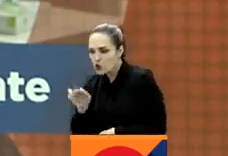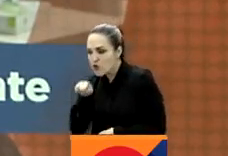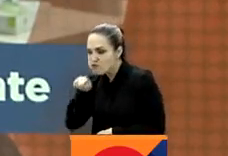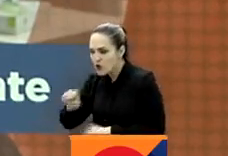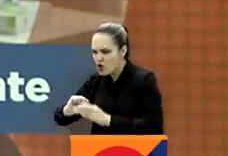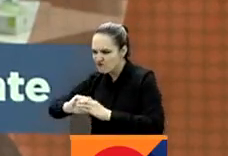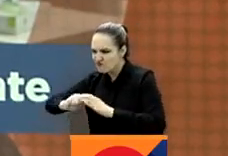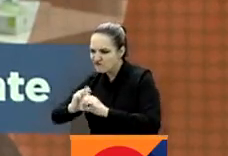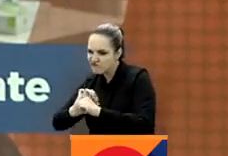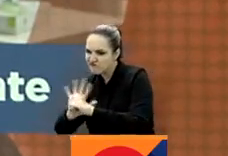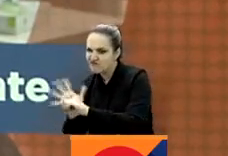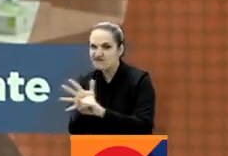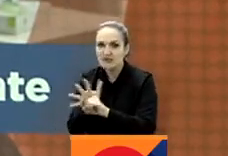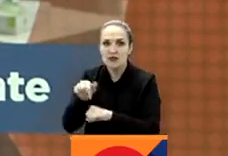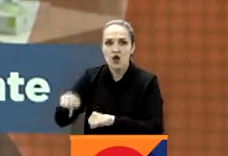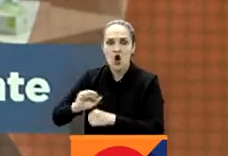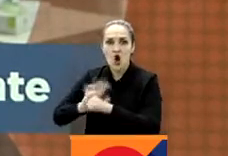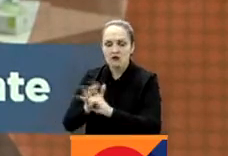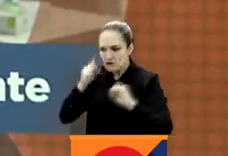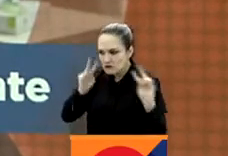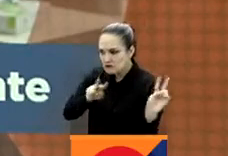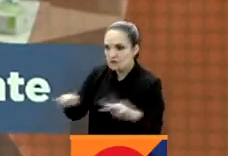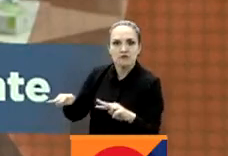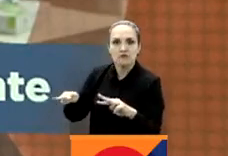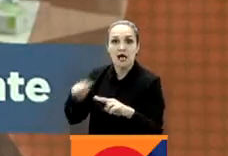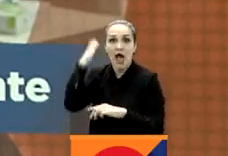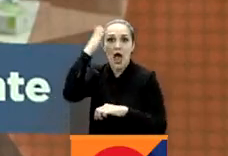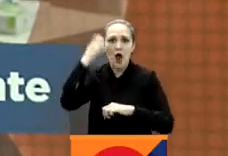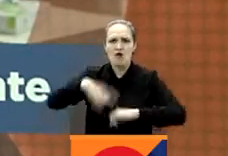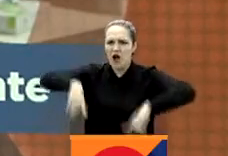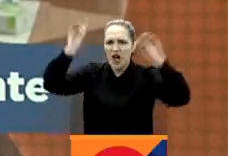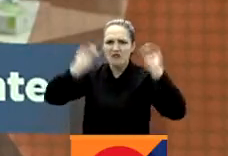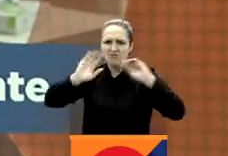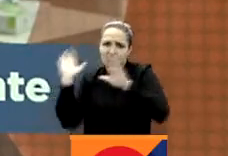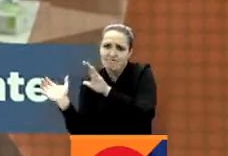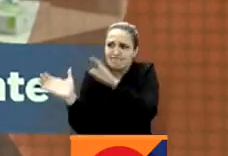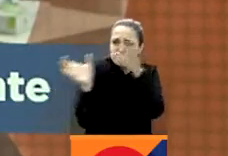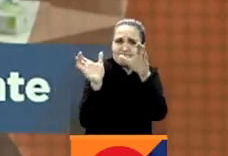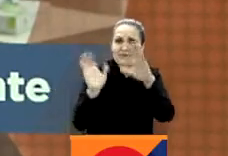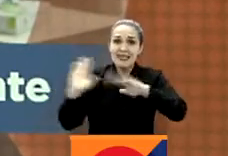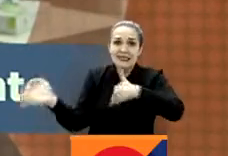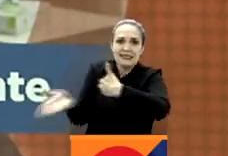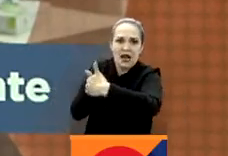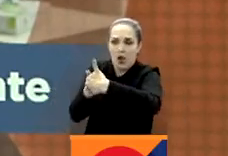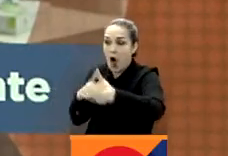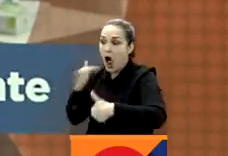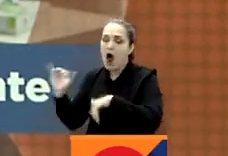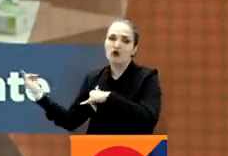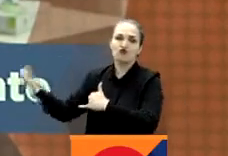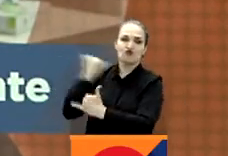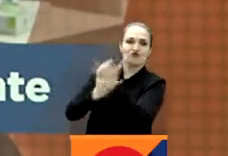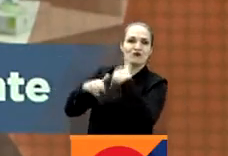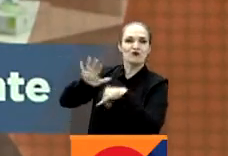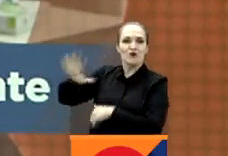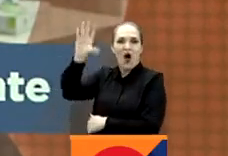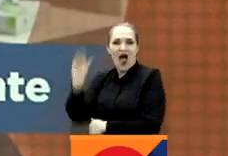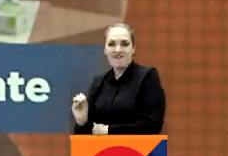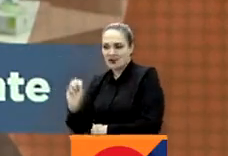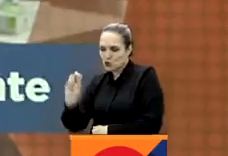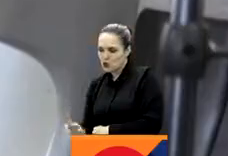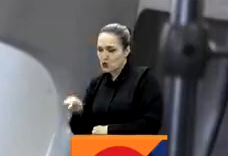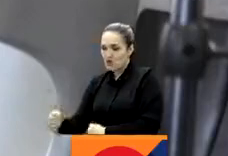en Sudáfrica. Esto ha llevado a que varios países europeos cierren sus puertas a viajeros procedentes del sur del continente africano.